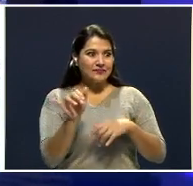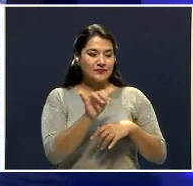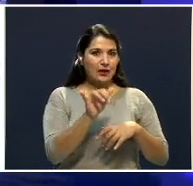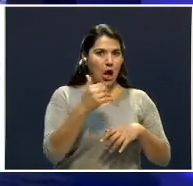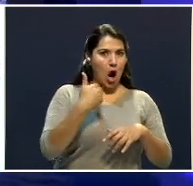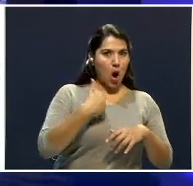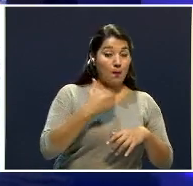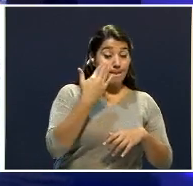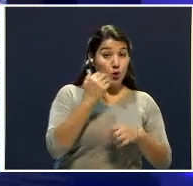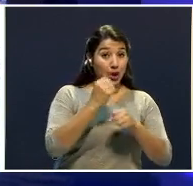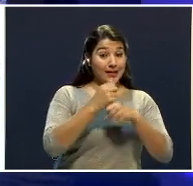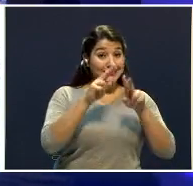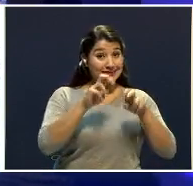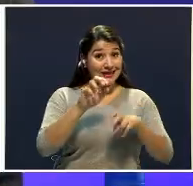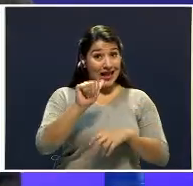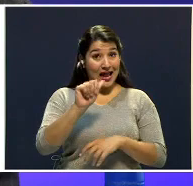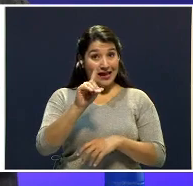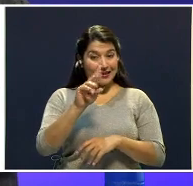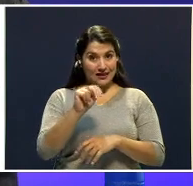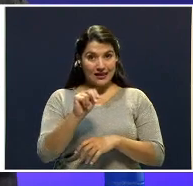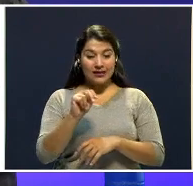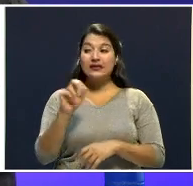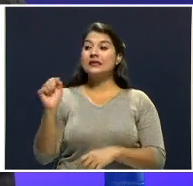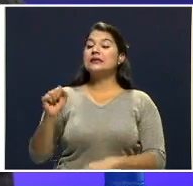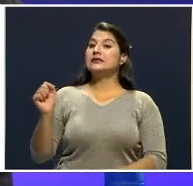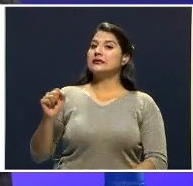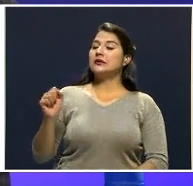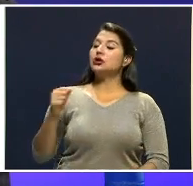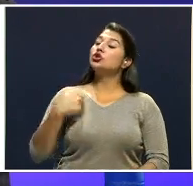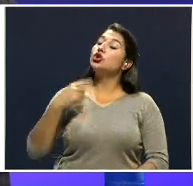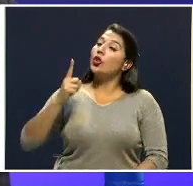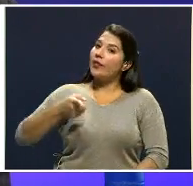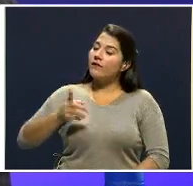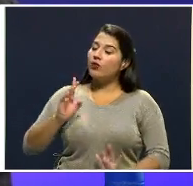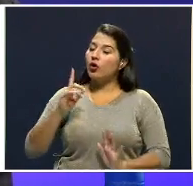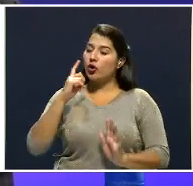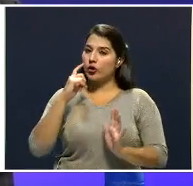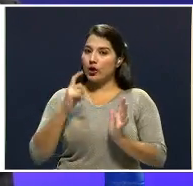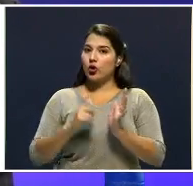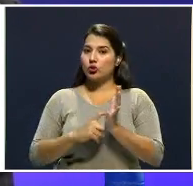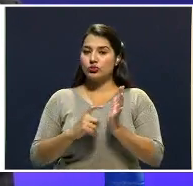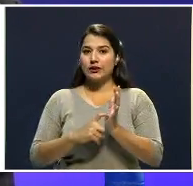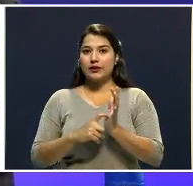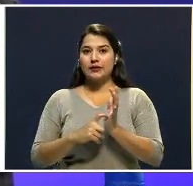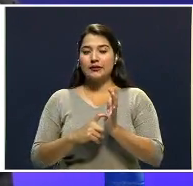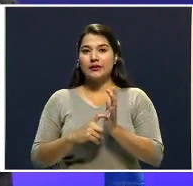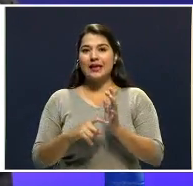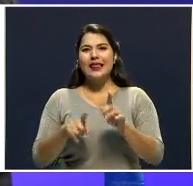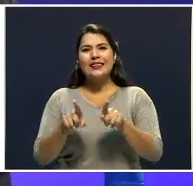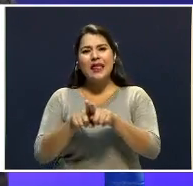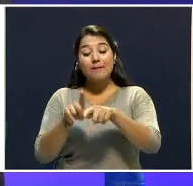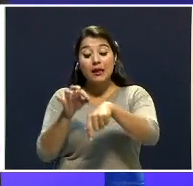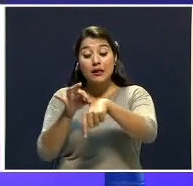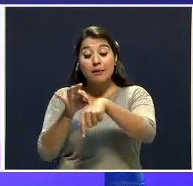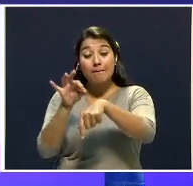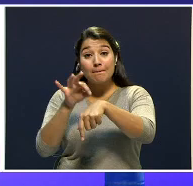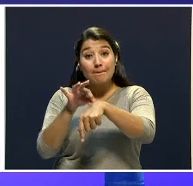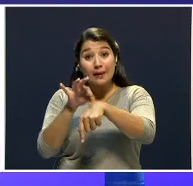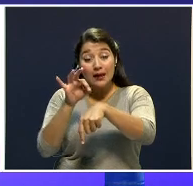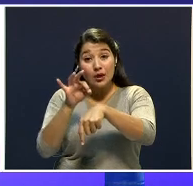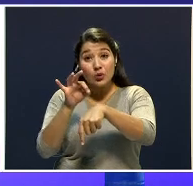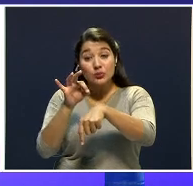nivel de precisión. Sí, sí había, y eso hay que reconocerlo, que también los medios públicos